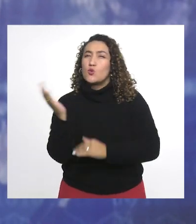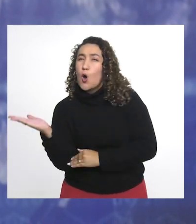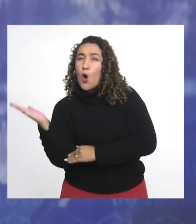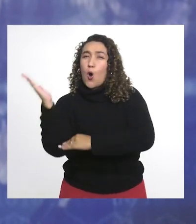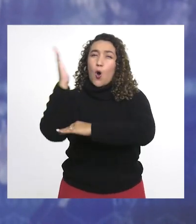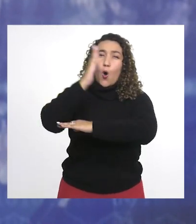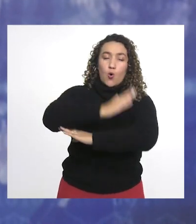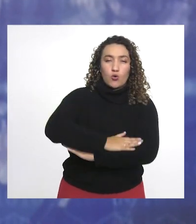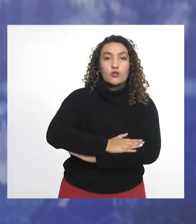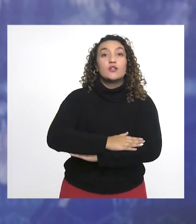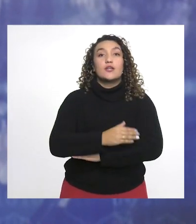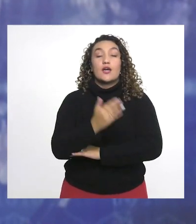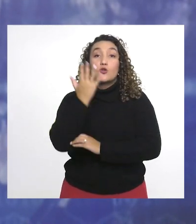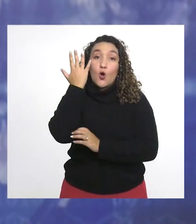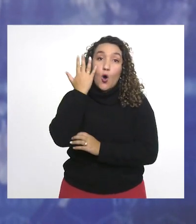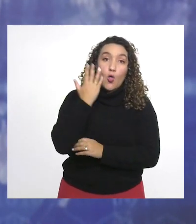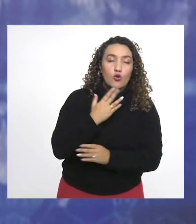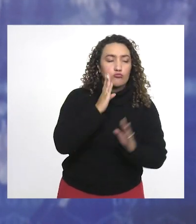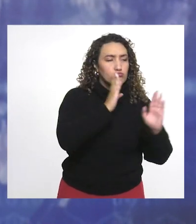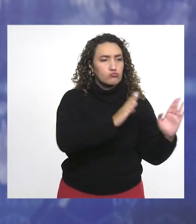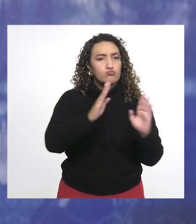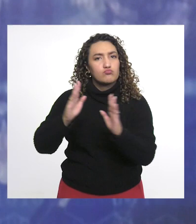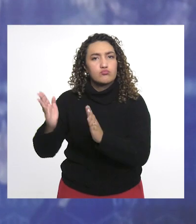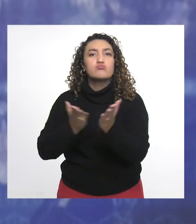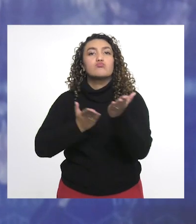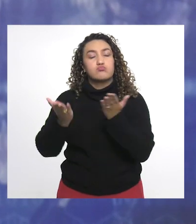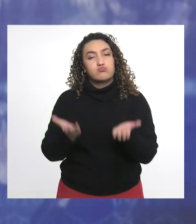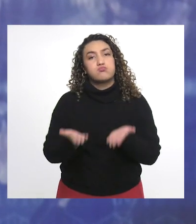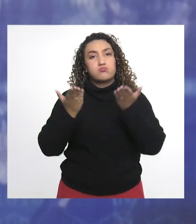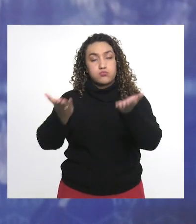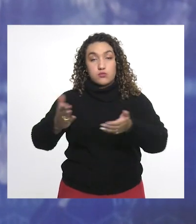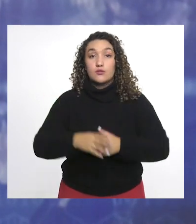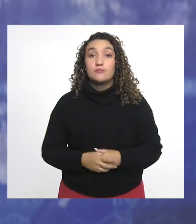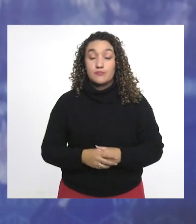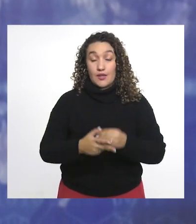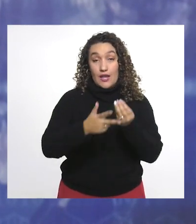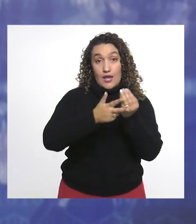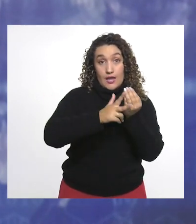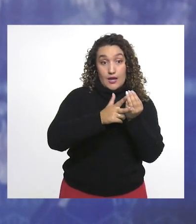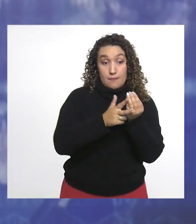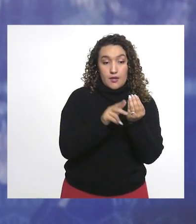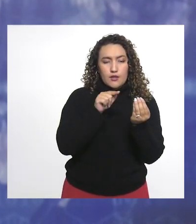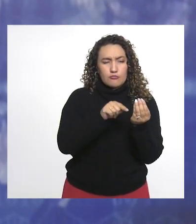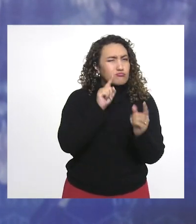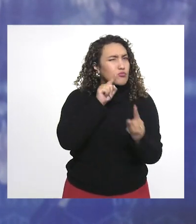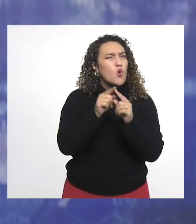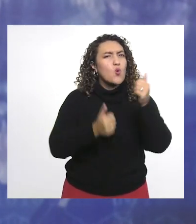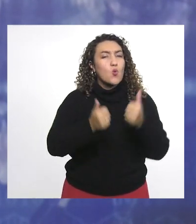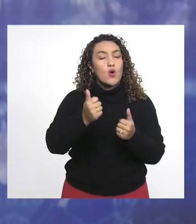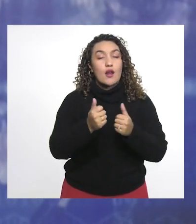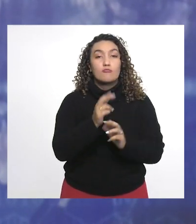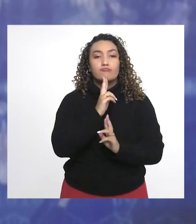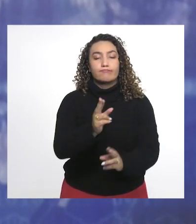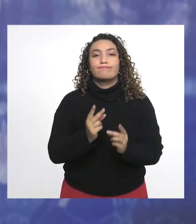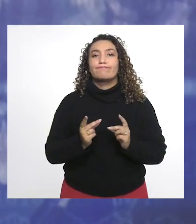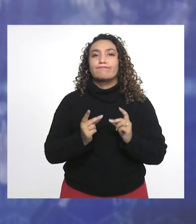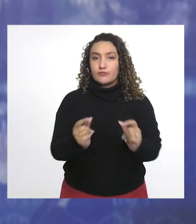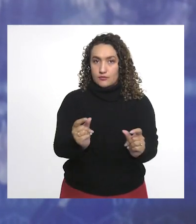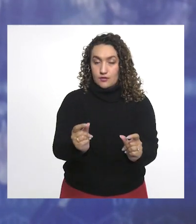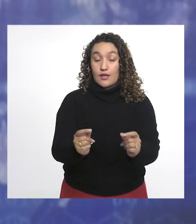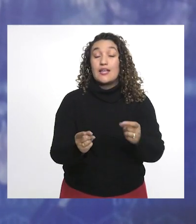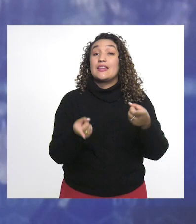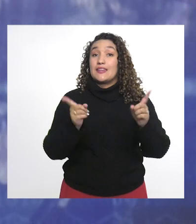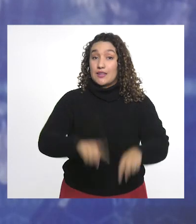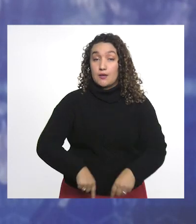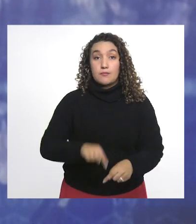de WhatsApp, que están disponibles las 24 horas del día, los 7 días de la semana. Estas herramientas no solo están diseñadas para brindar